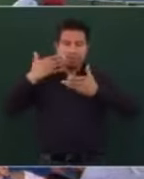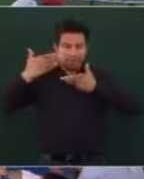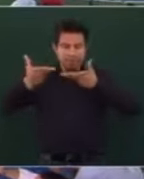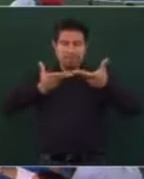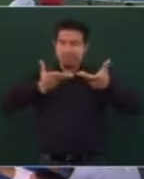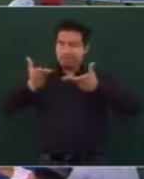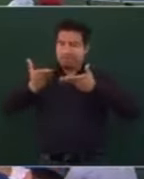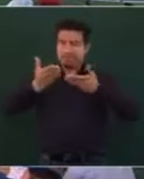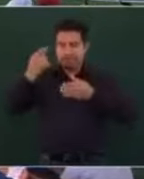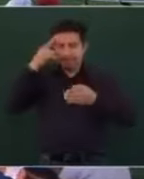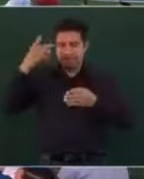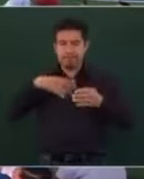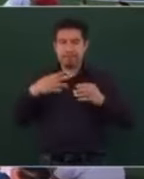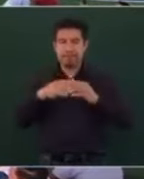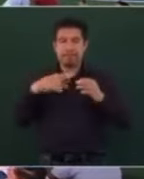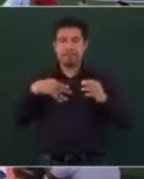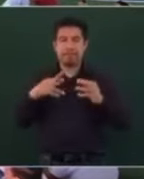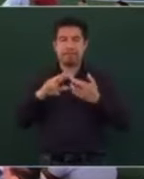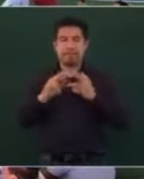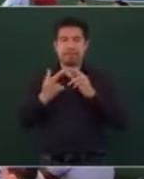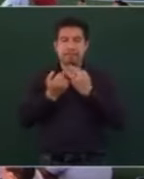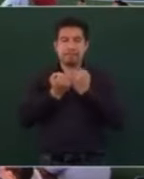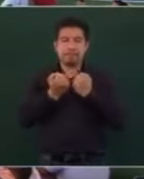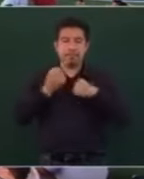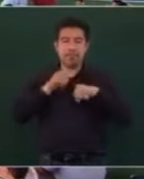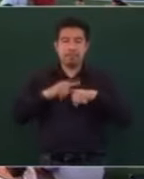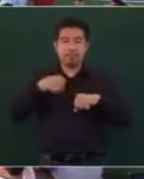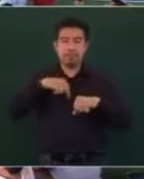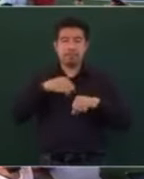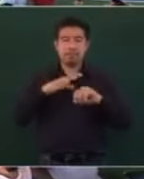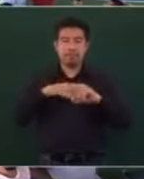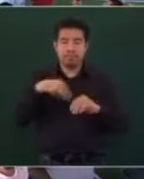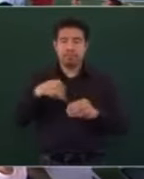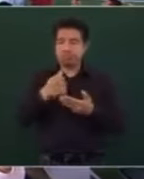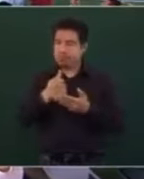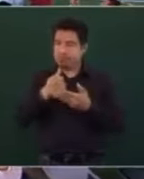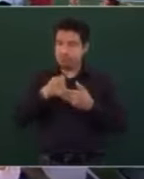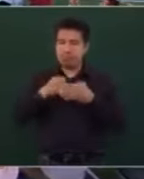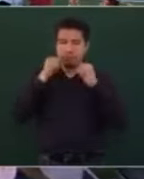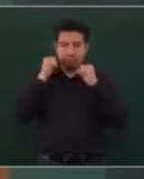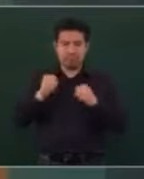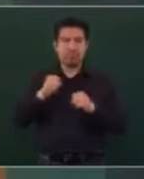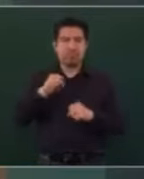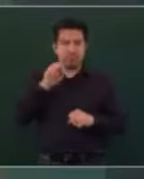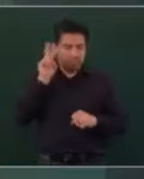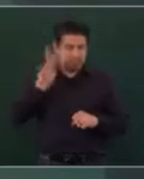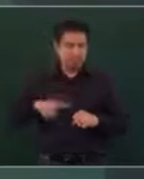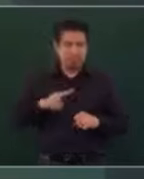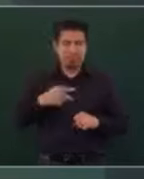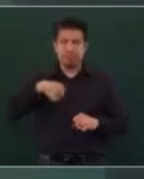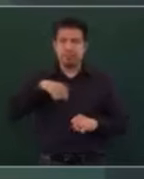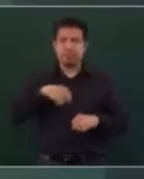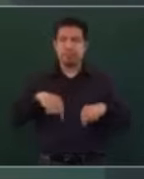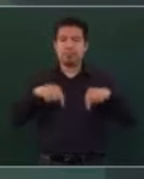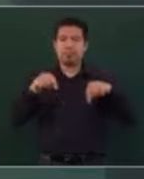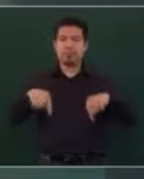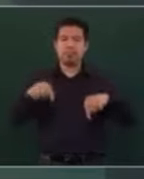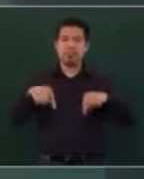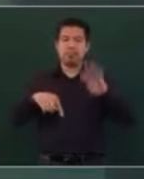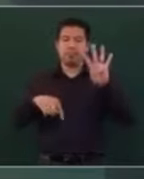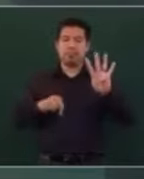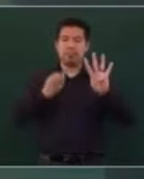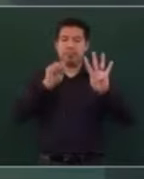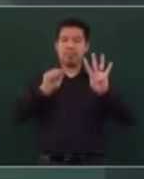se abra la discusión, siempre va a ayudar. Porque una de las tareas, finalmente, la cuarta transformación es la